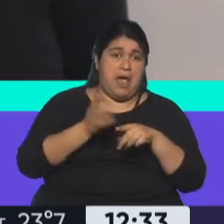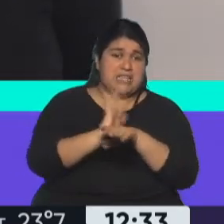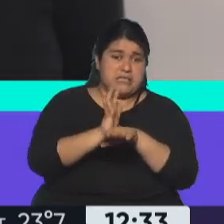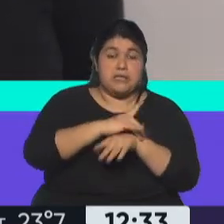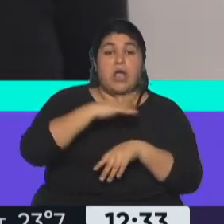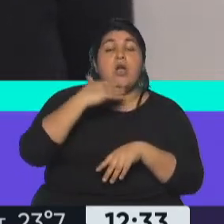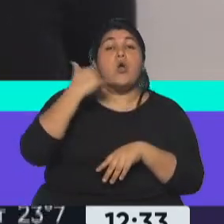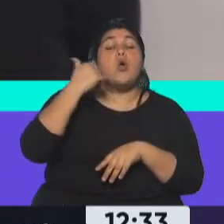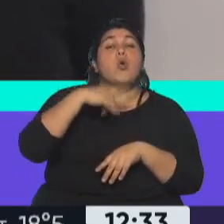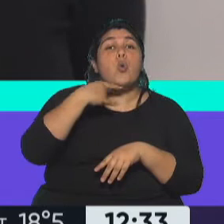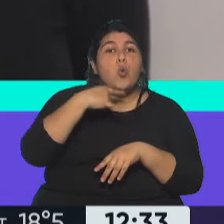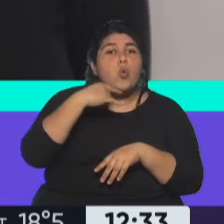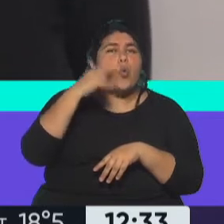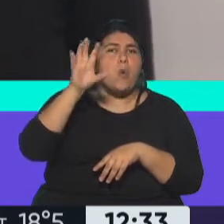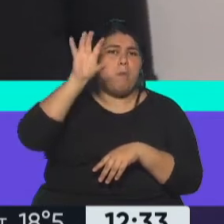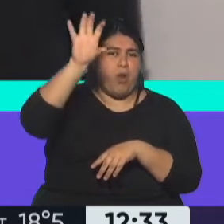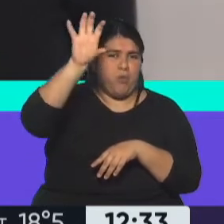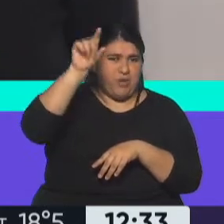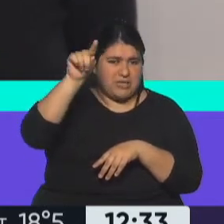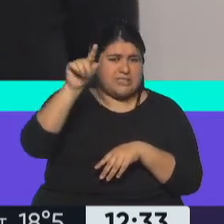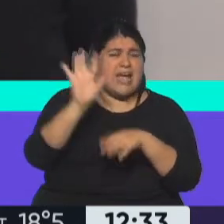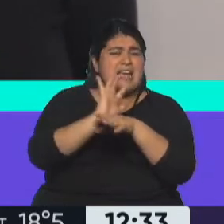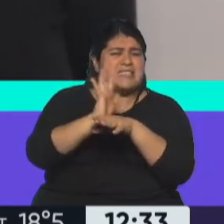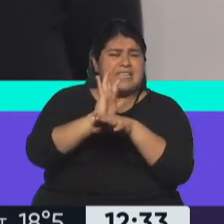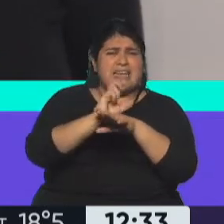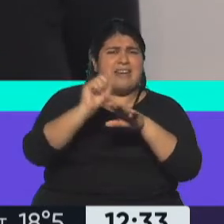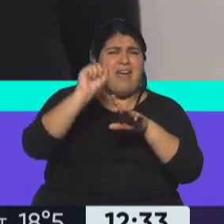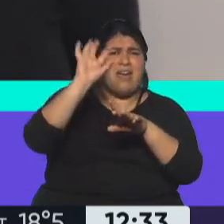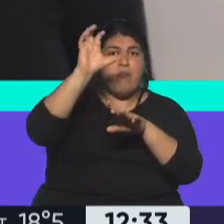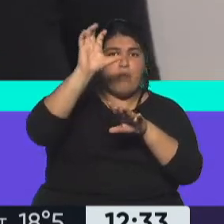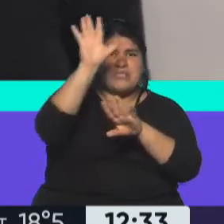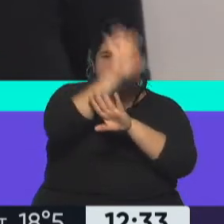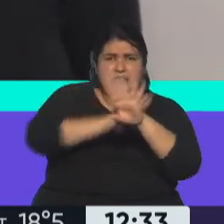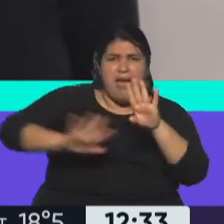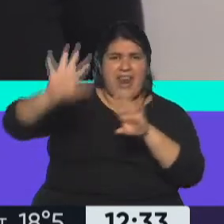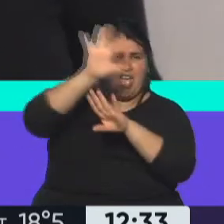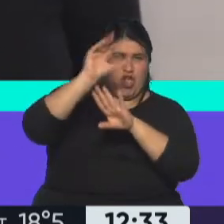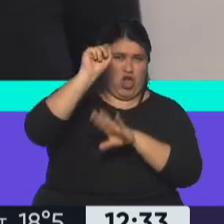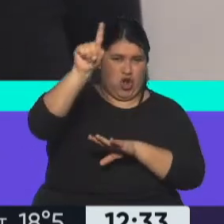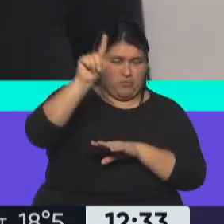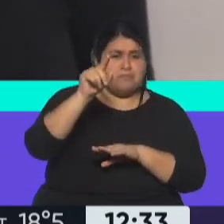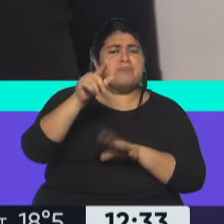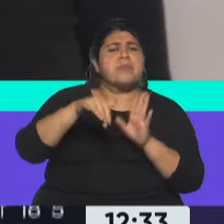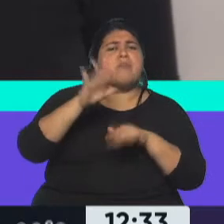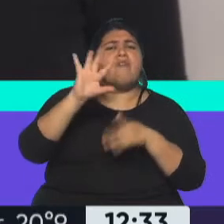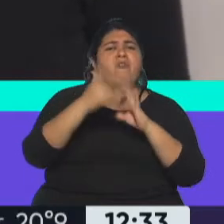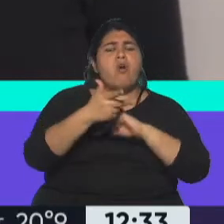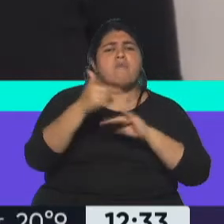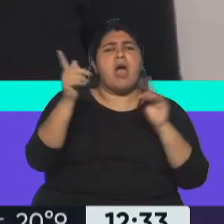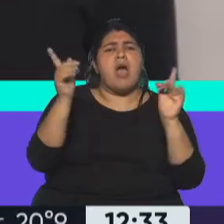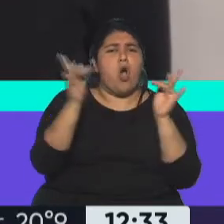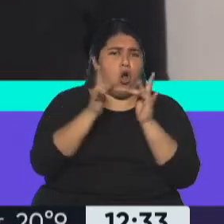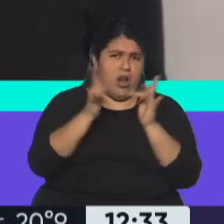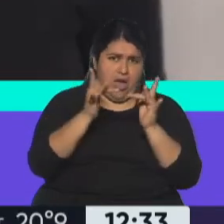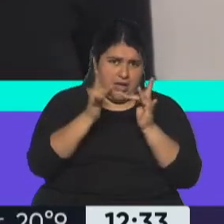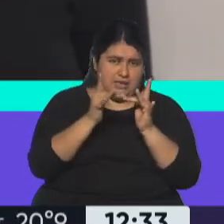Jujuy a ponerle atención a lo que es el cine de toda la región, ¿verdad? En esta ocasión se va a llevar a cabo de modo online, como fue el año